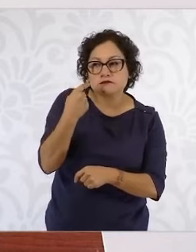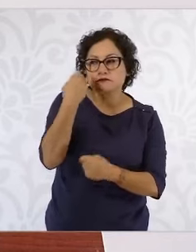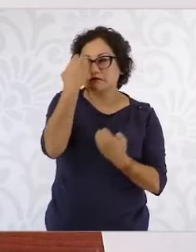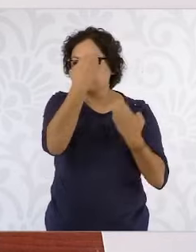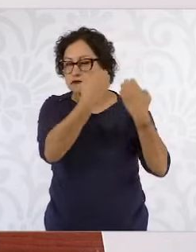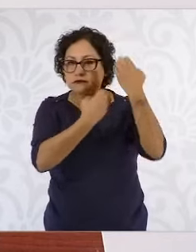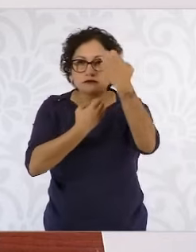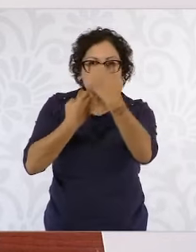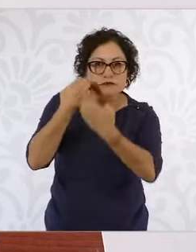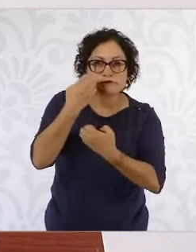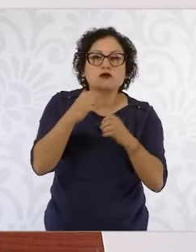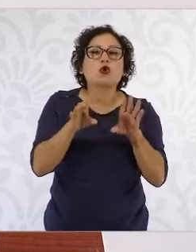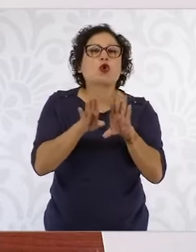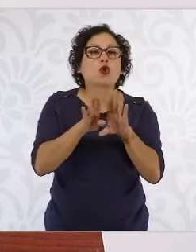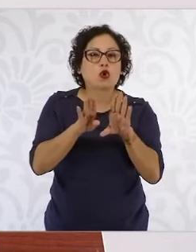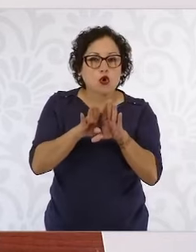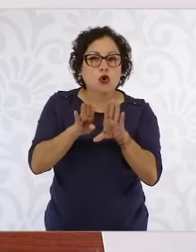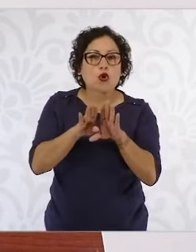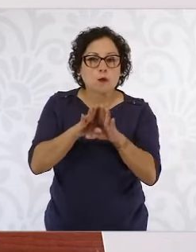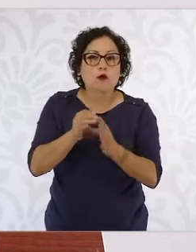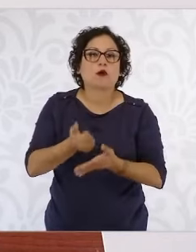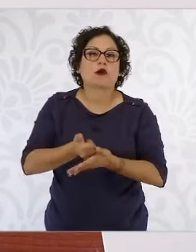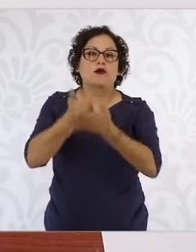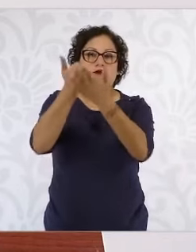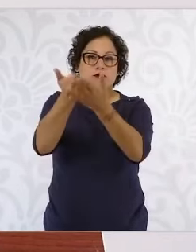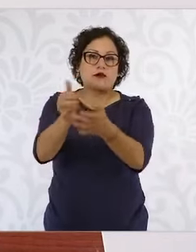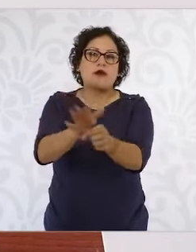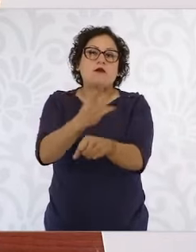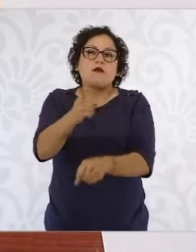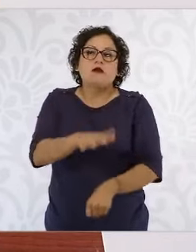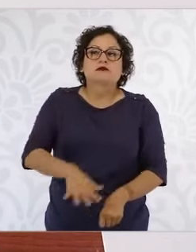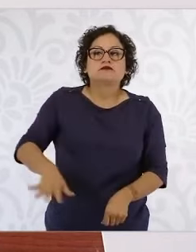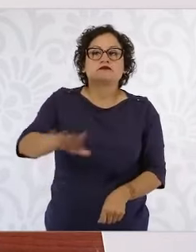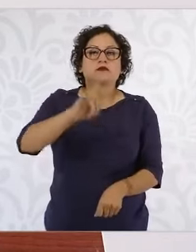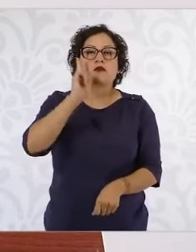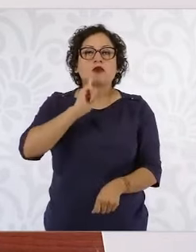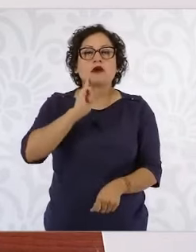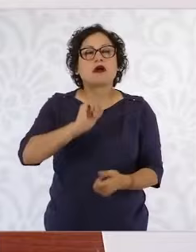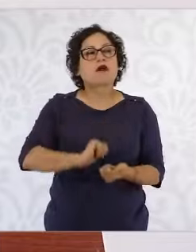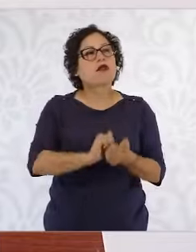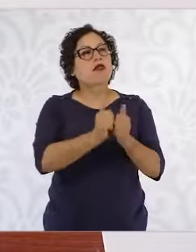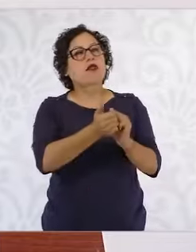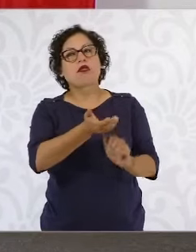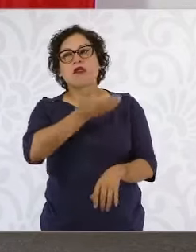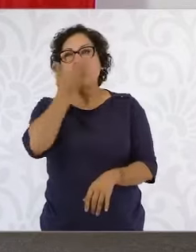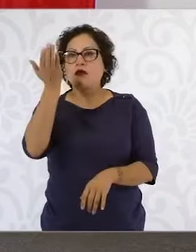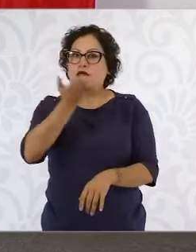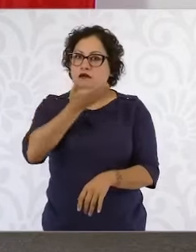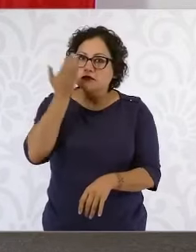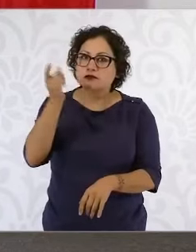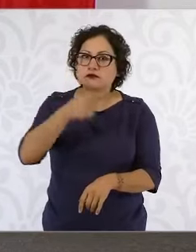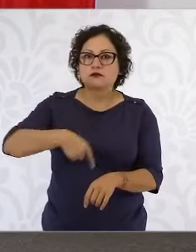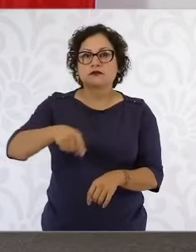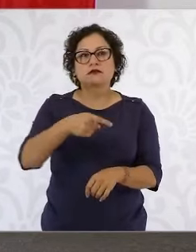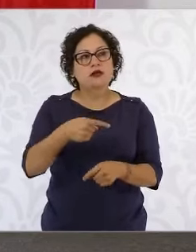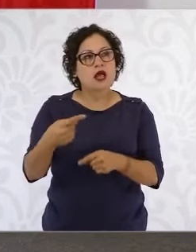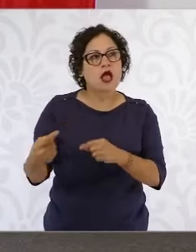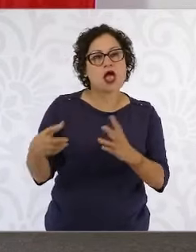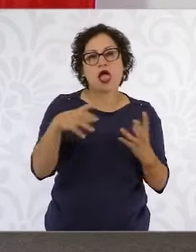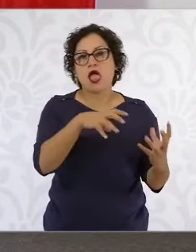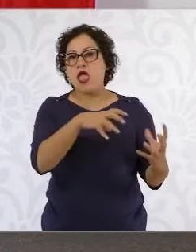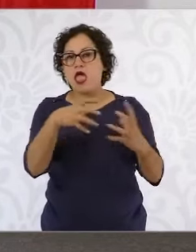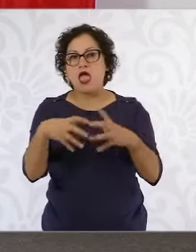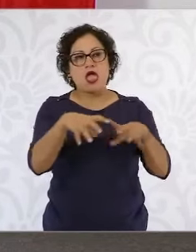cotidianidad para las mujeres que se vuelve un batallar por sus hijas, sus